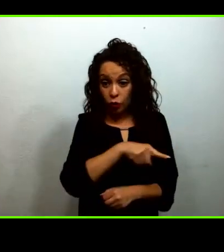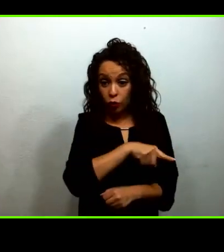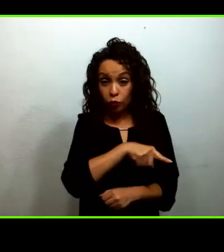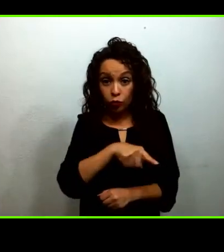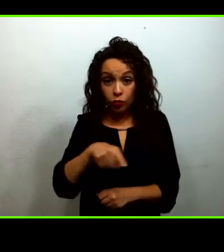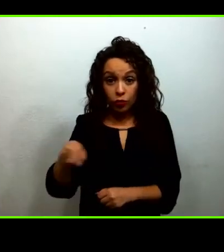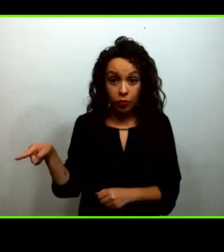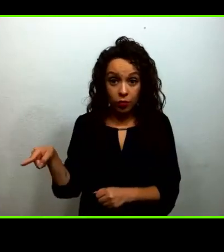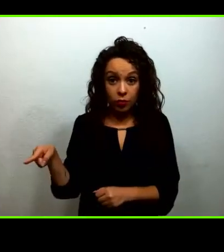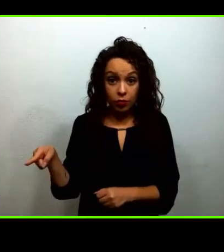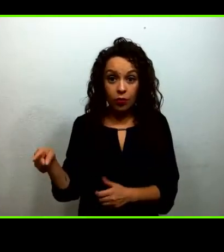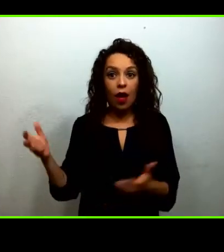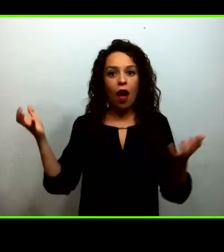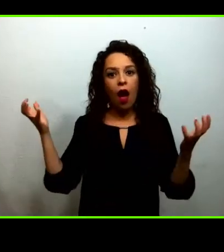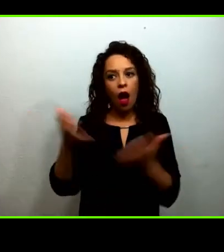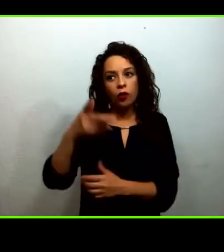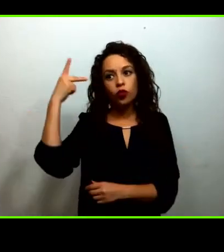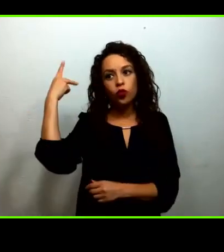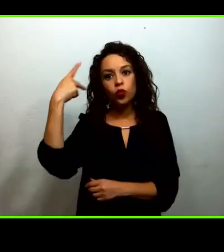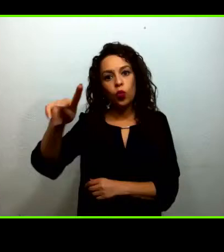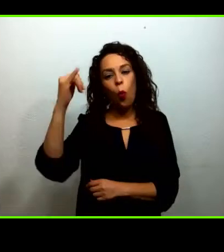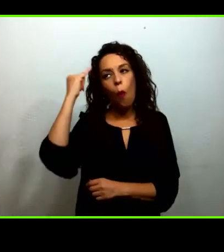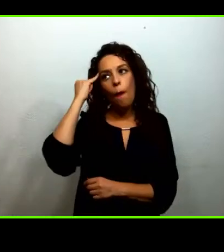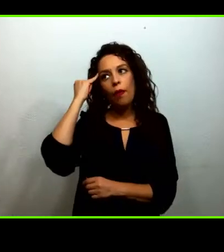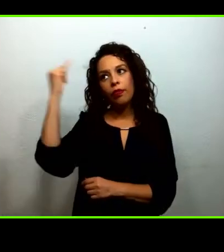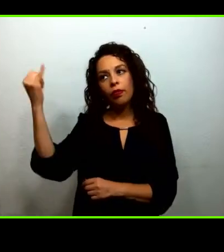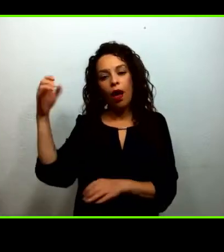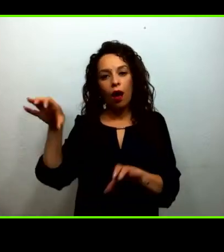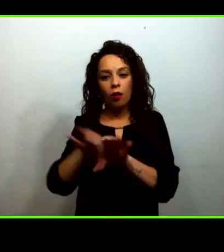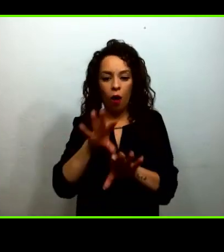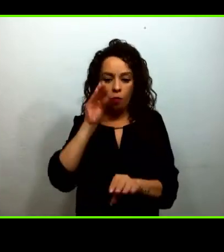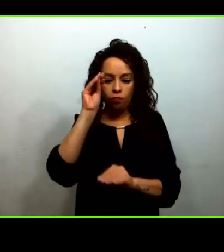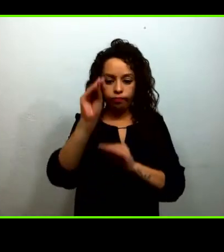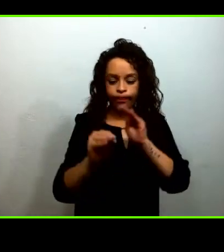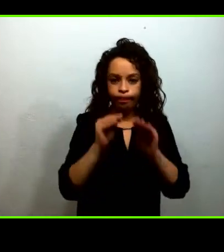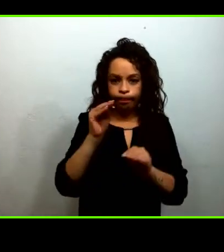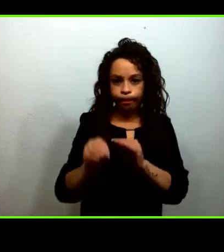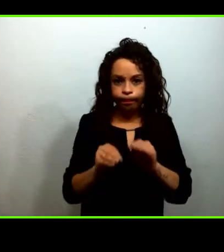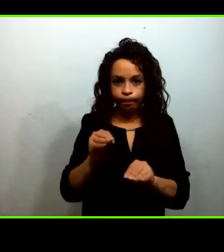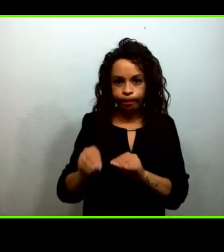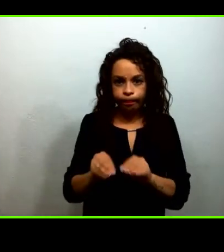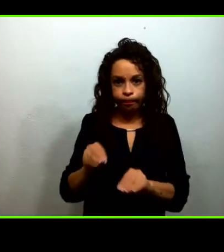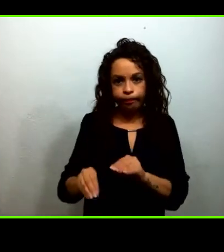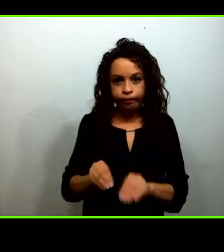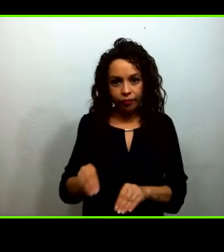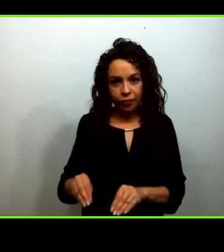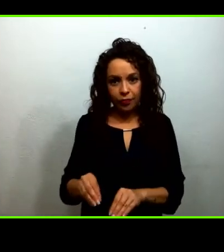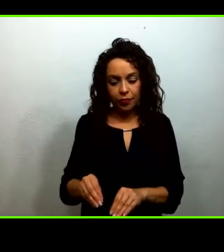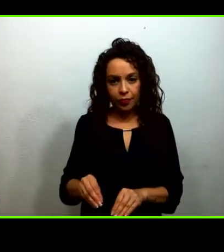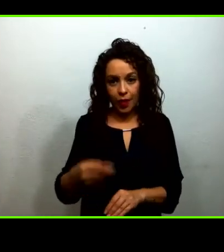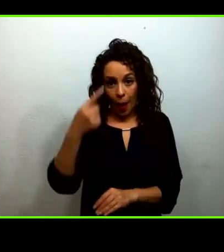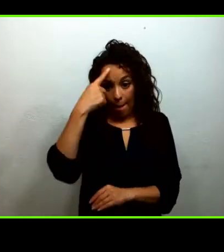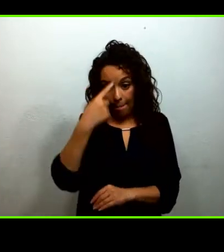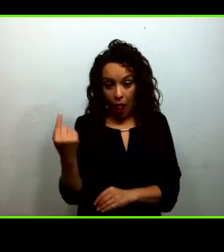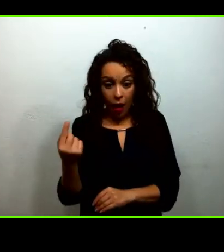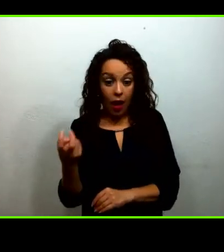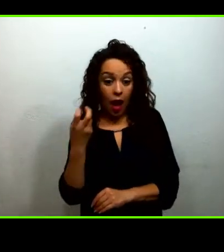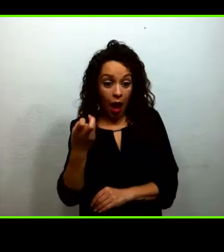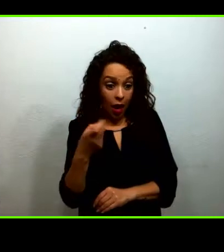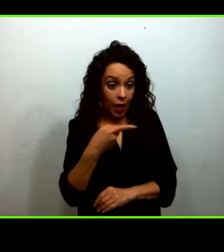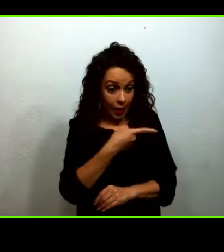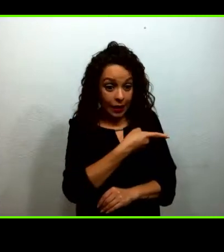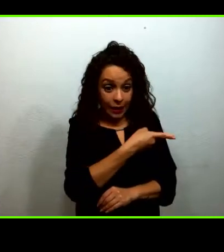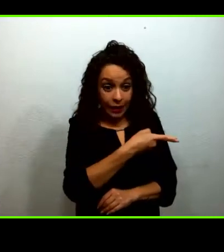diseñaran el contenido los formatos y que ellos mismos hicieran la